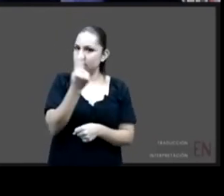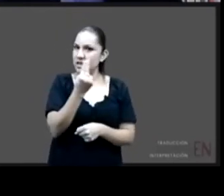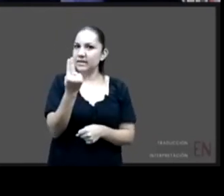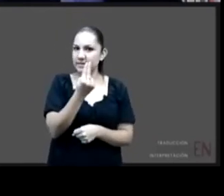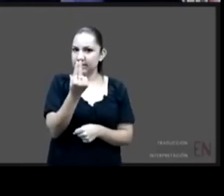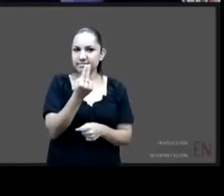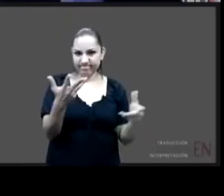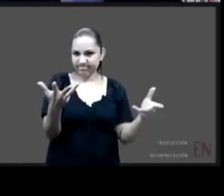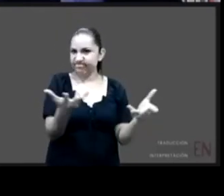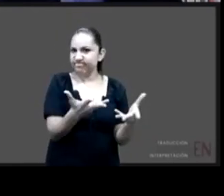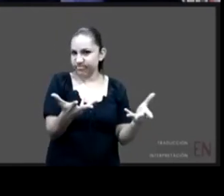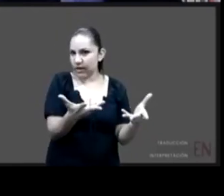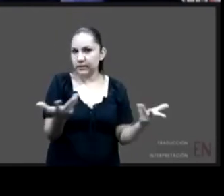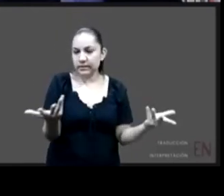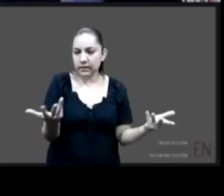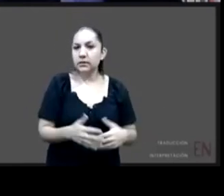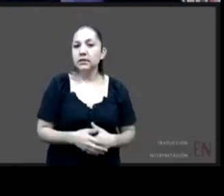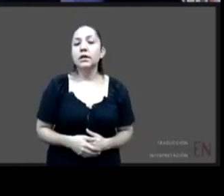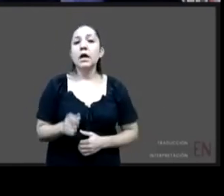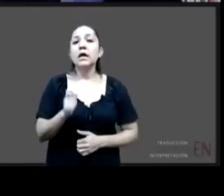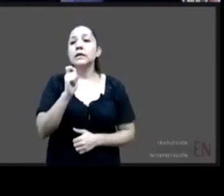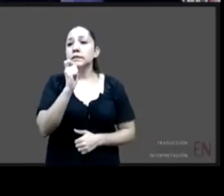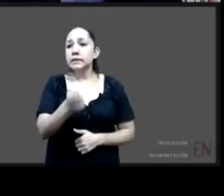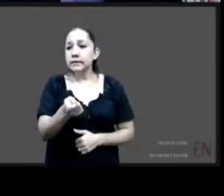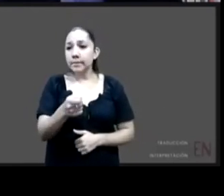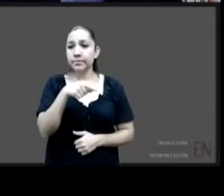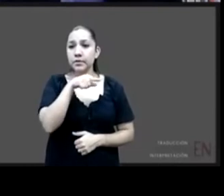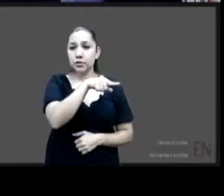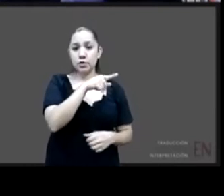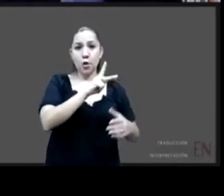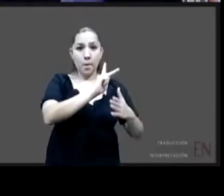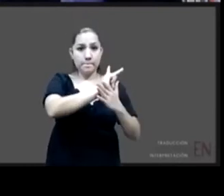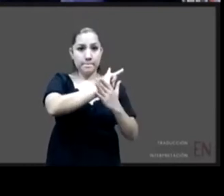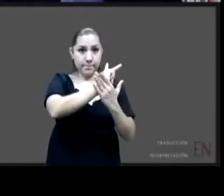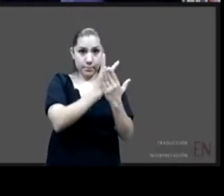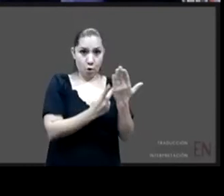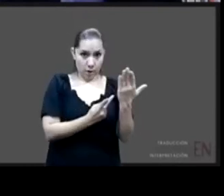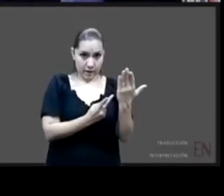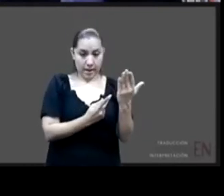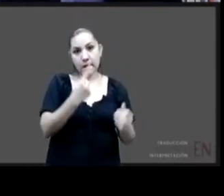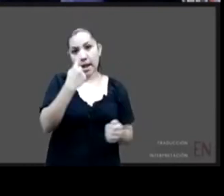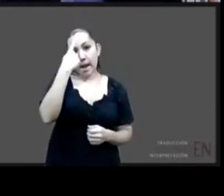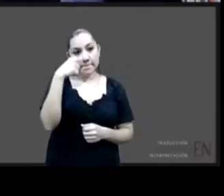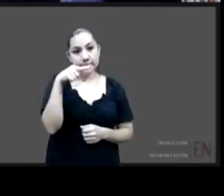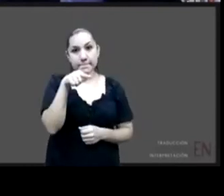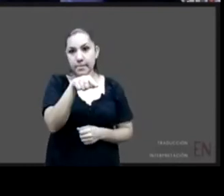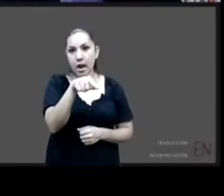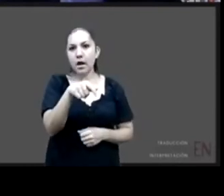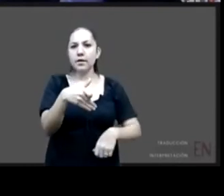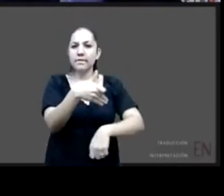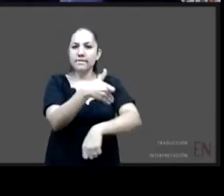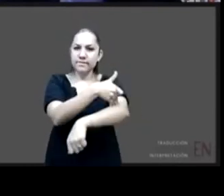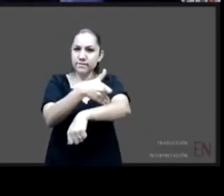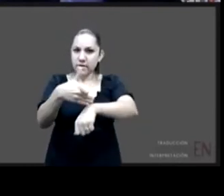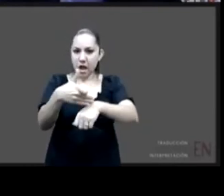programas enfocados a la prevención de la separación familiar y precisamente